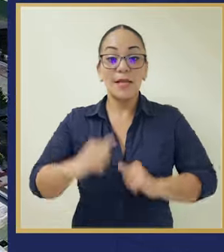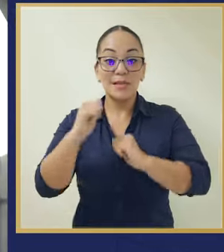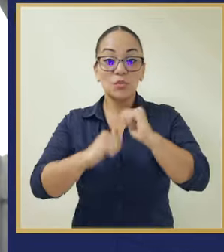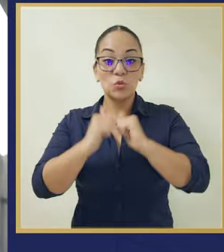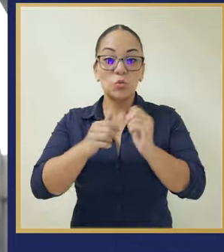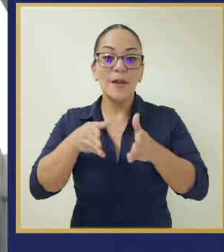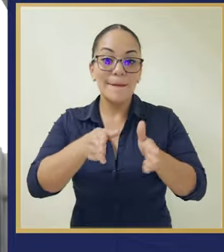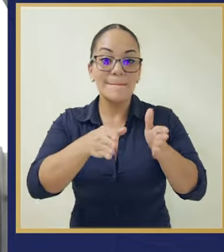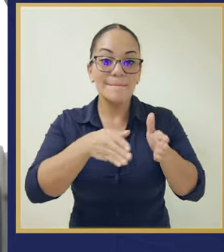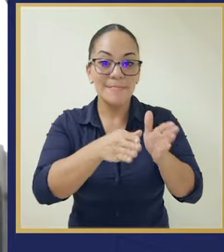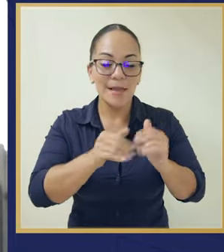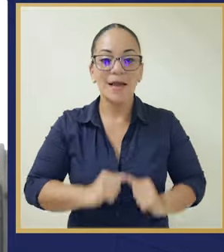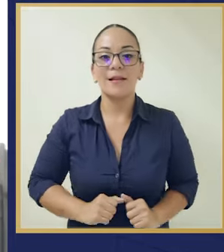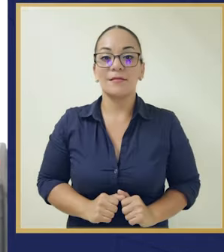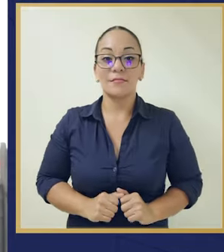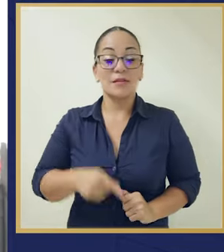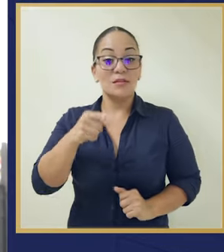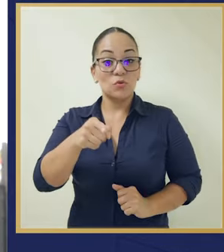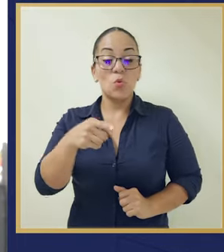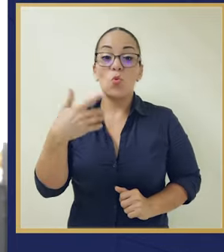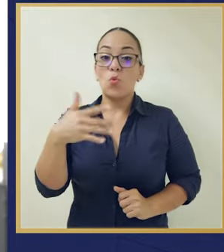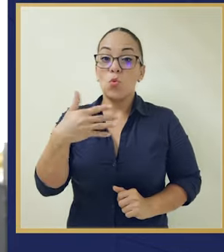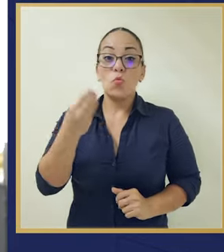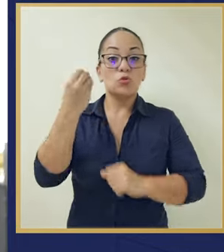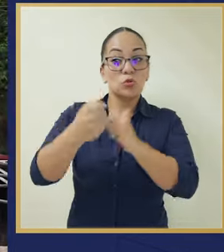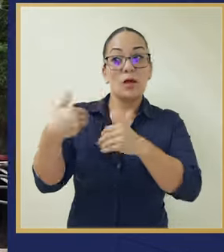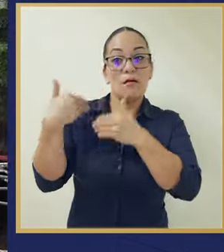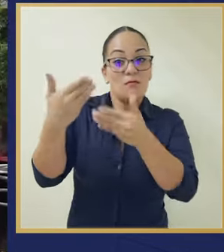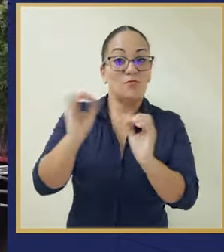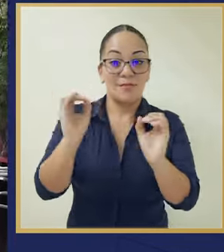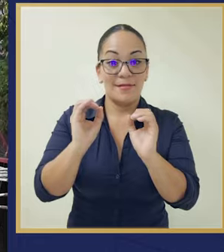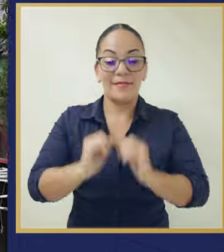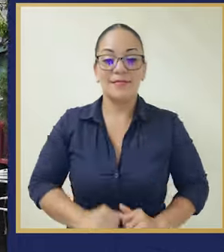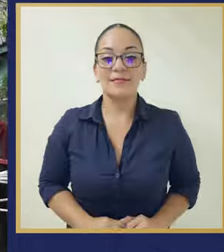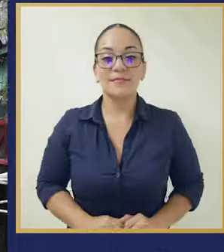La estructura vial es un atraso de muchos años.